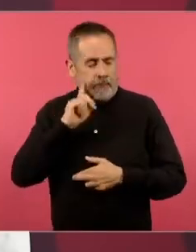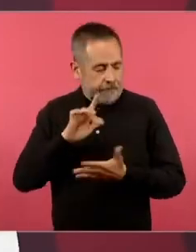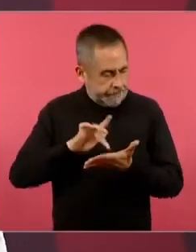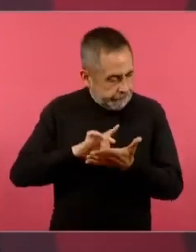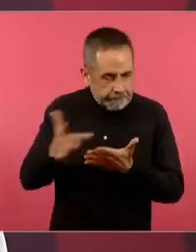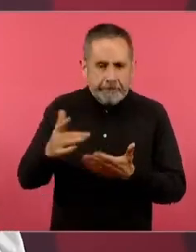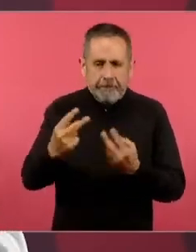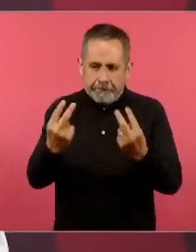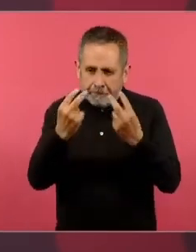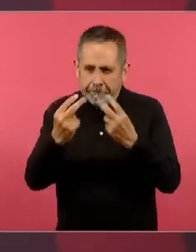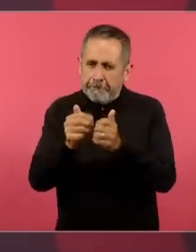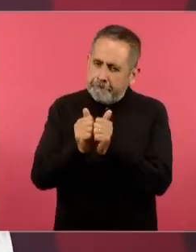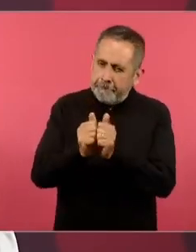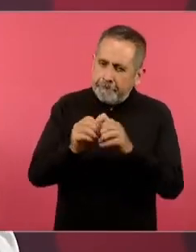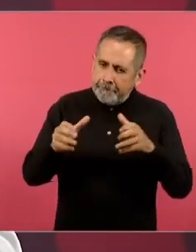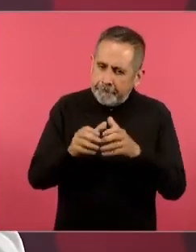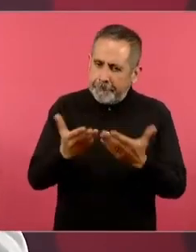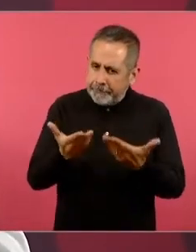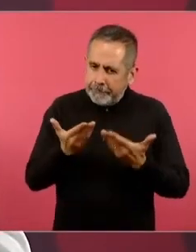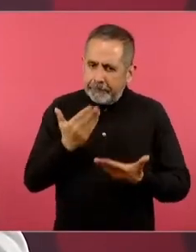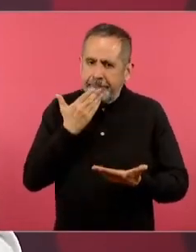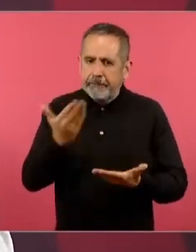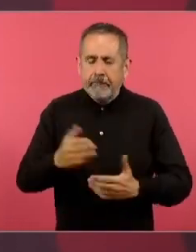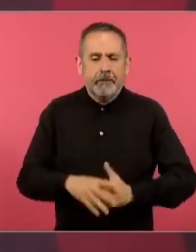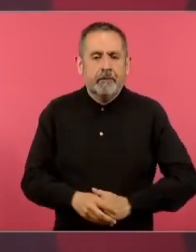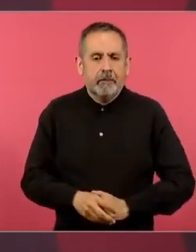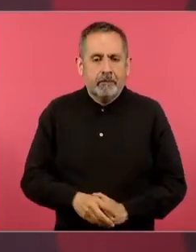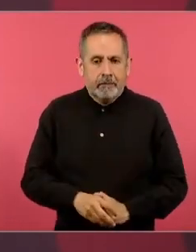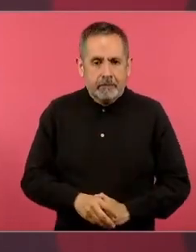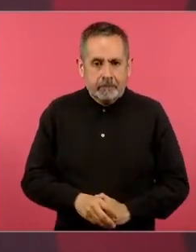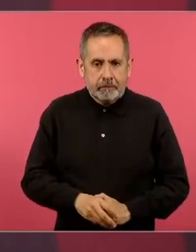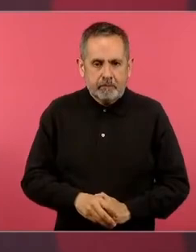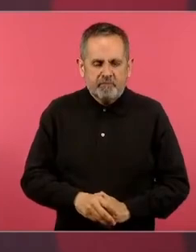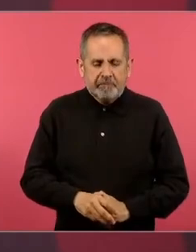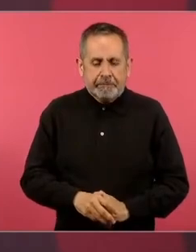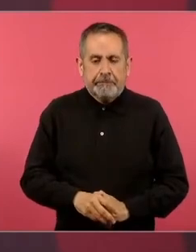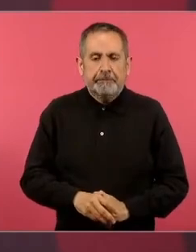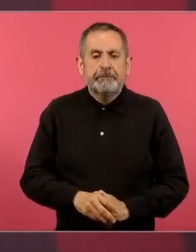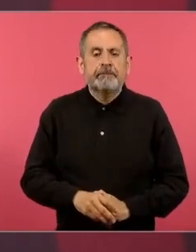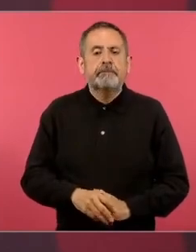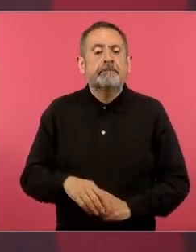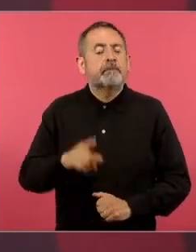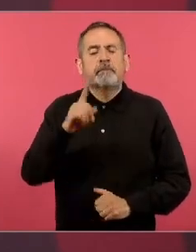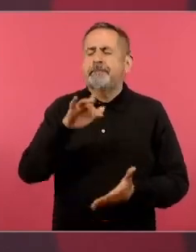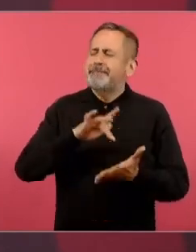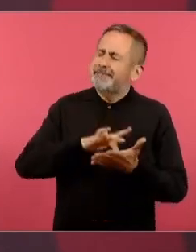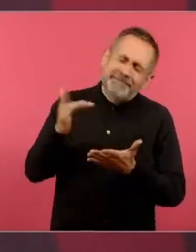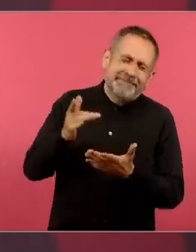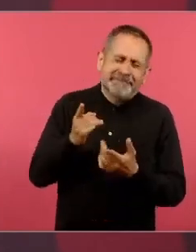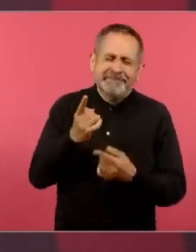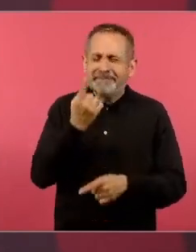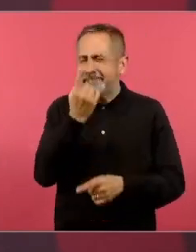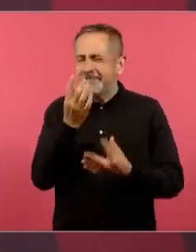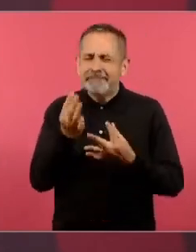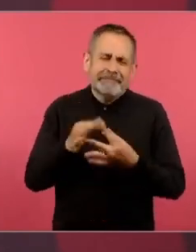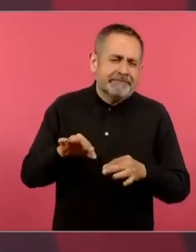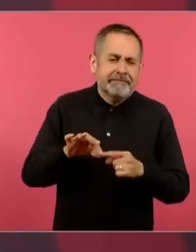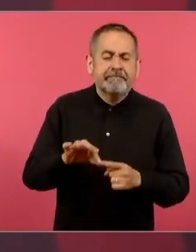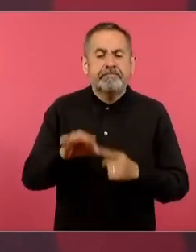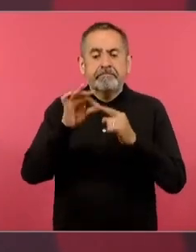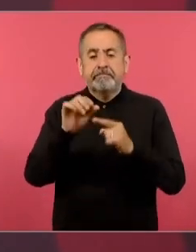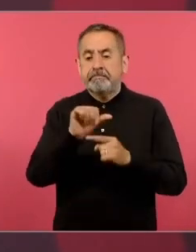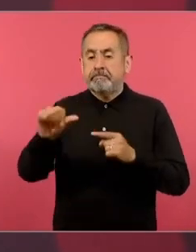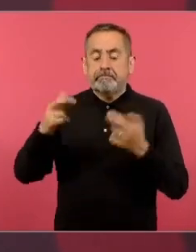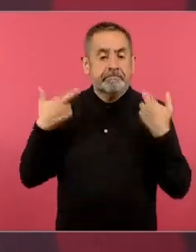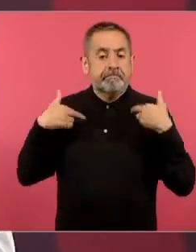acompañarnos. Permítanme dar un agradecimiento muy especial a muchas maestras y maestros